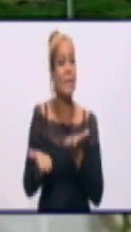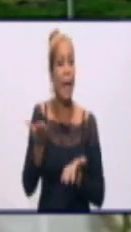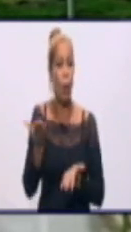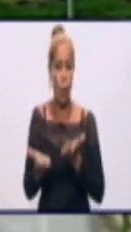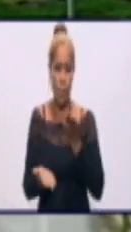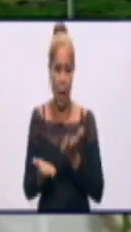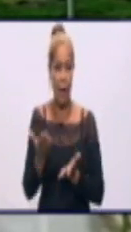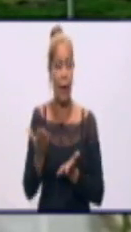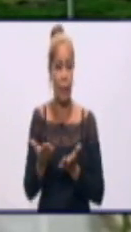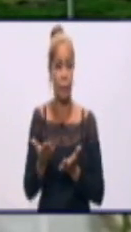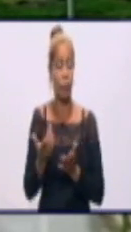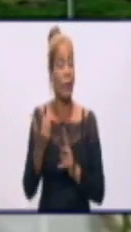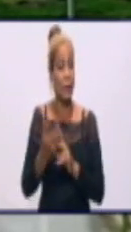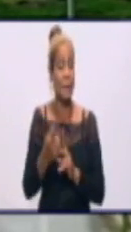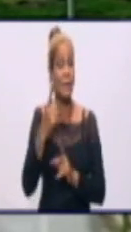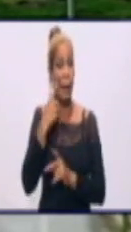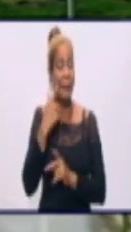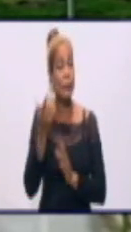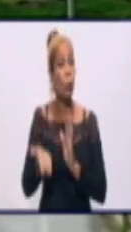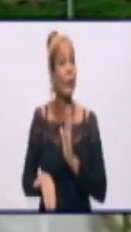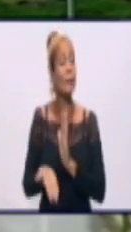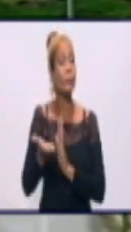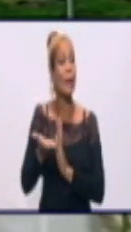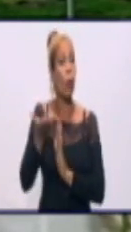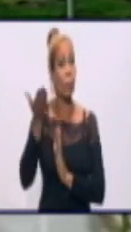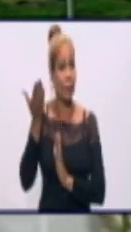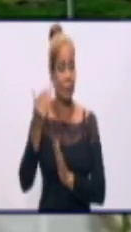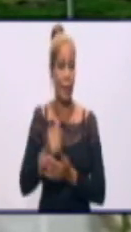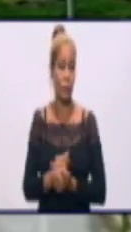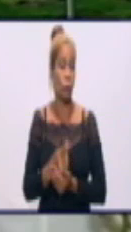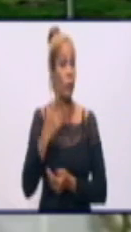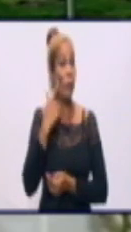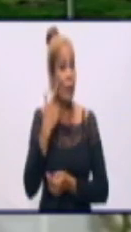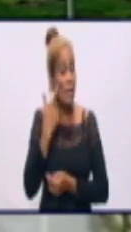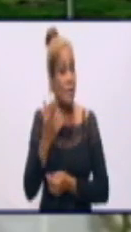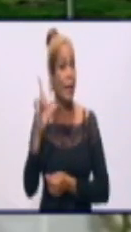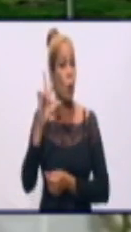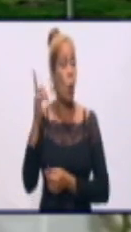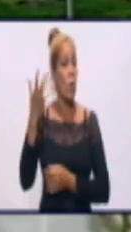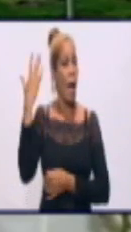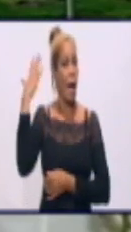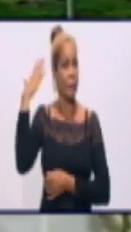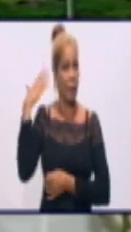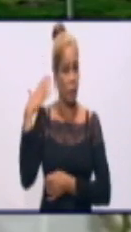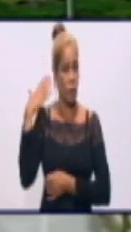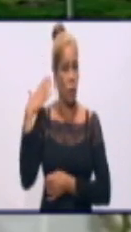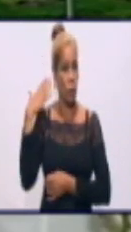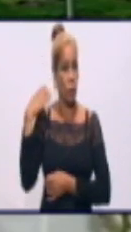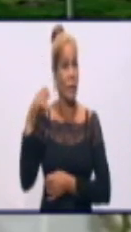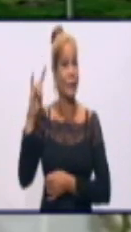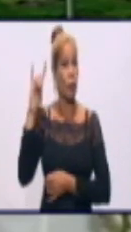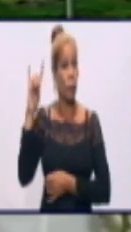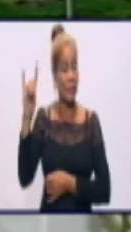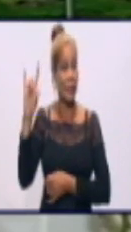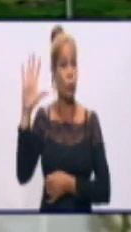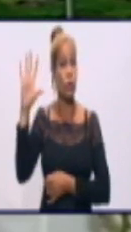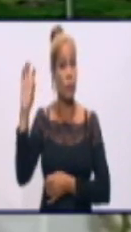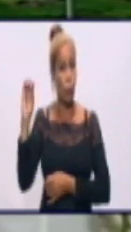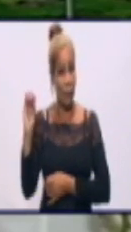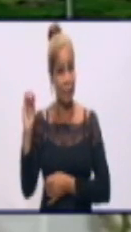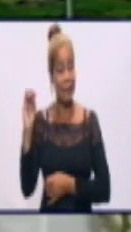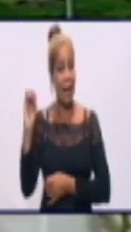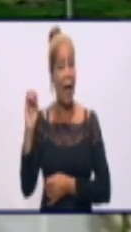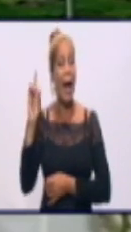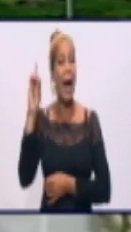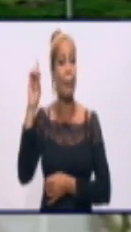número de contactos. Fíjese, del lunes de la semana anterior, 950 a 1.636, ha